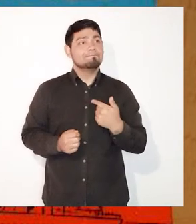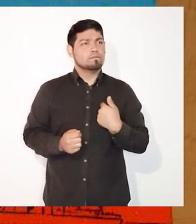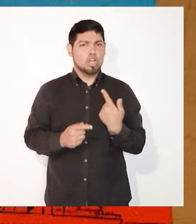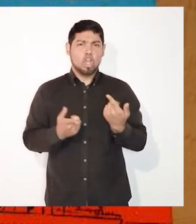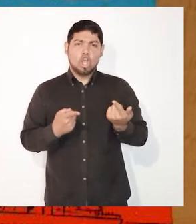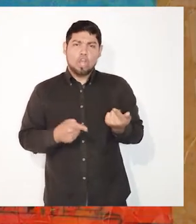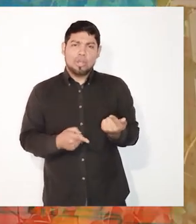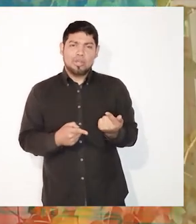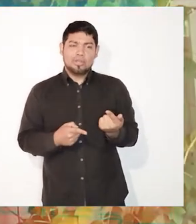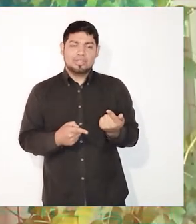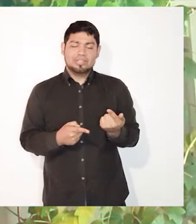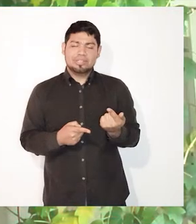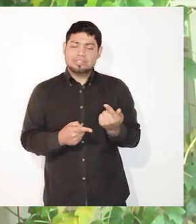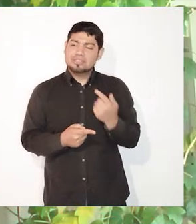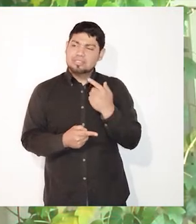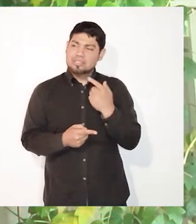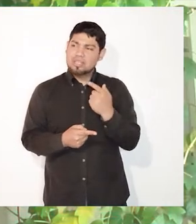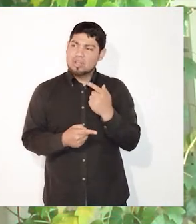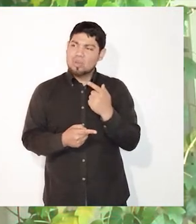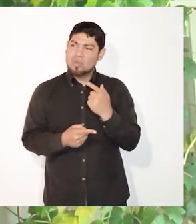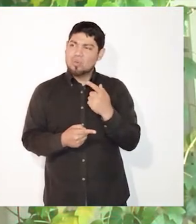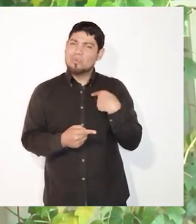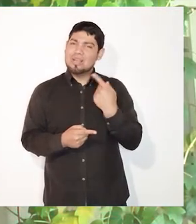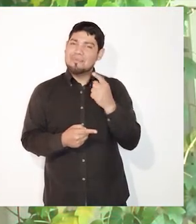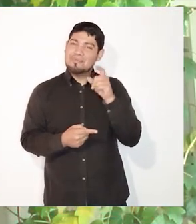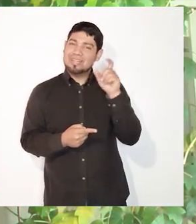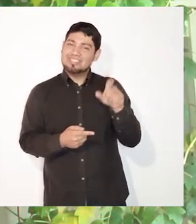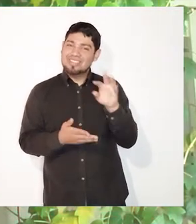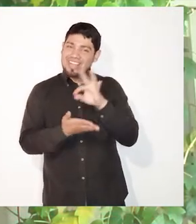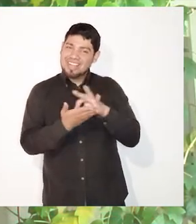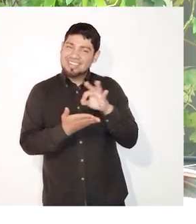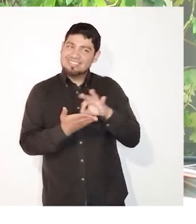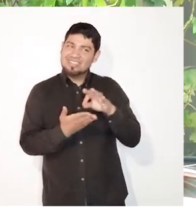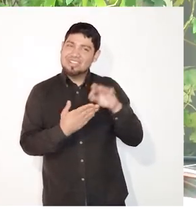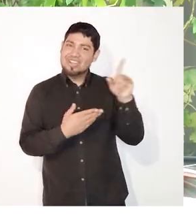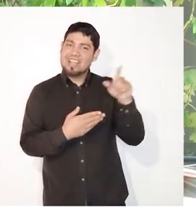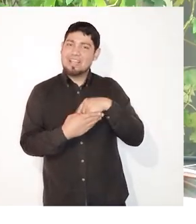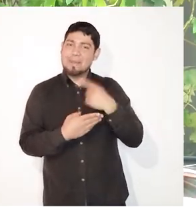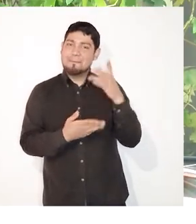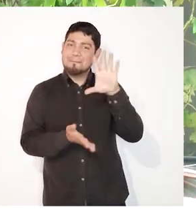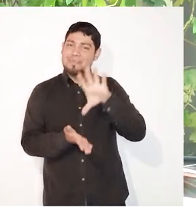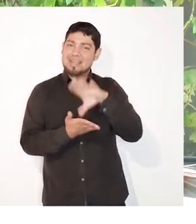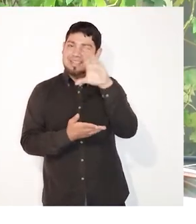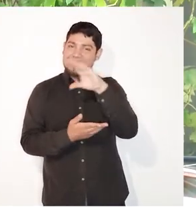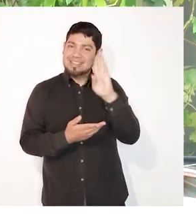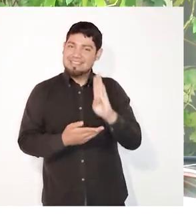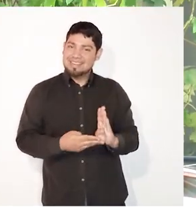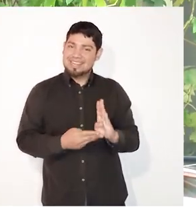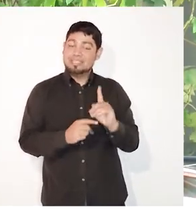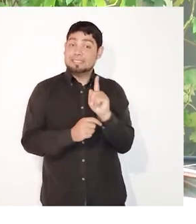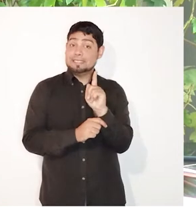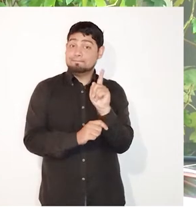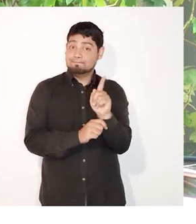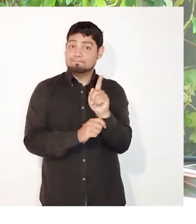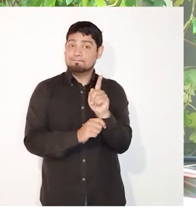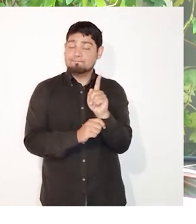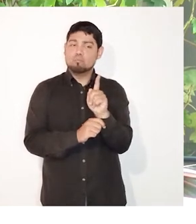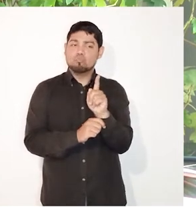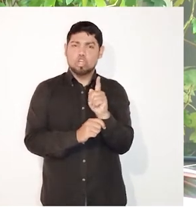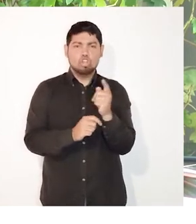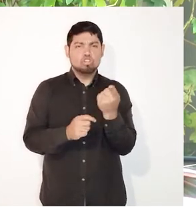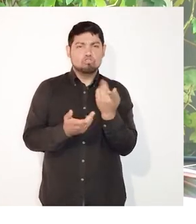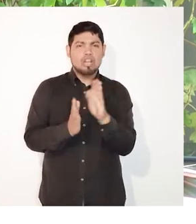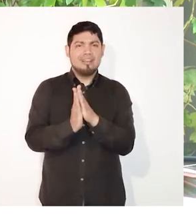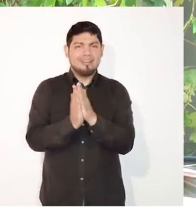colección que es de un autore brasilero, pero se compró también por el lado de las ventas que venían de Argentina,